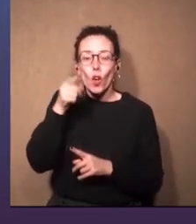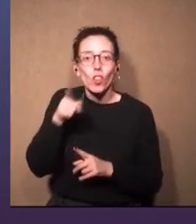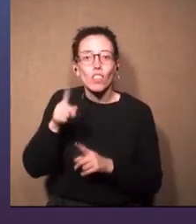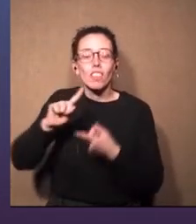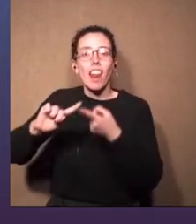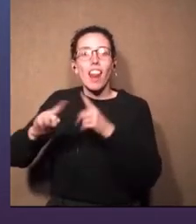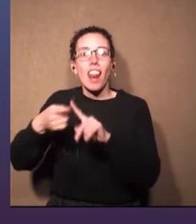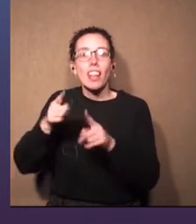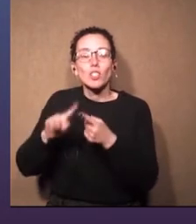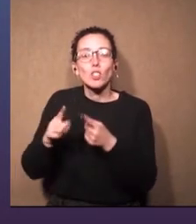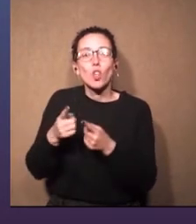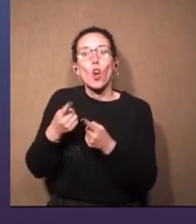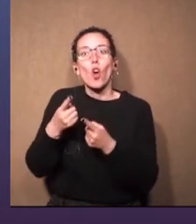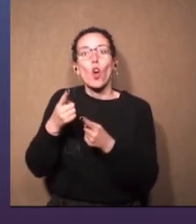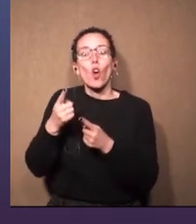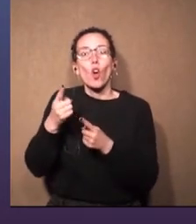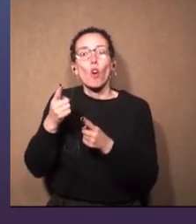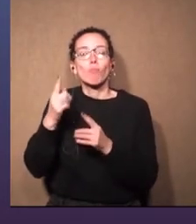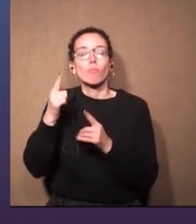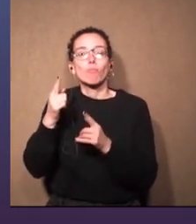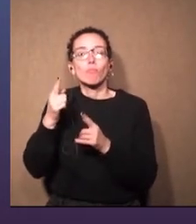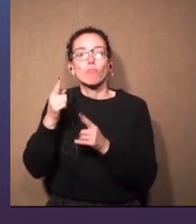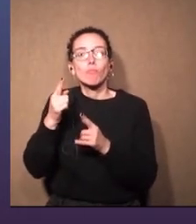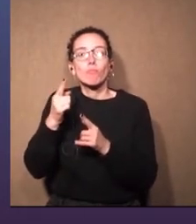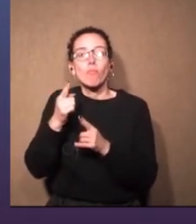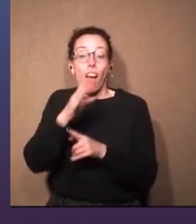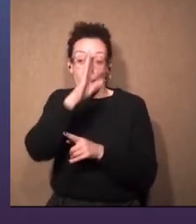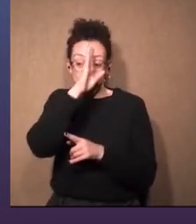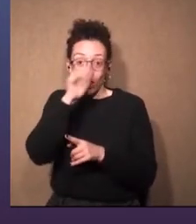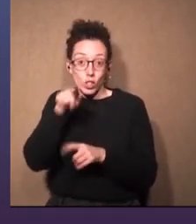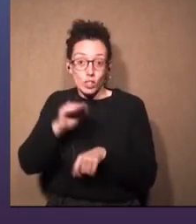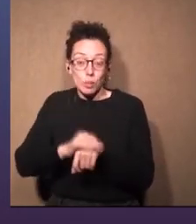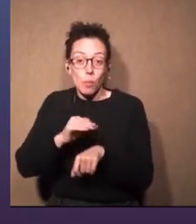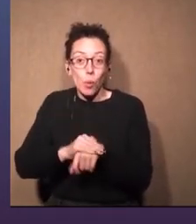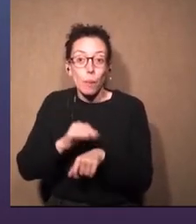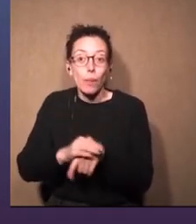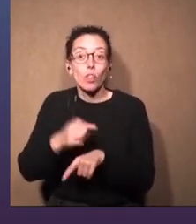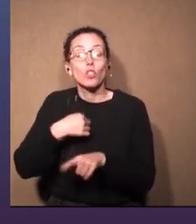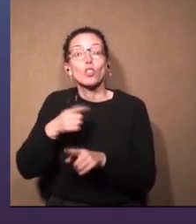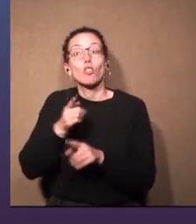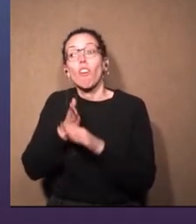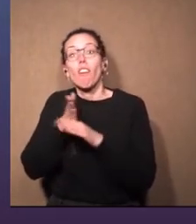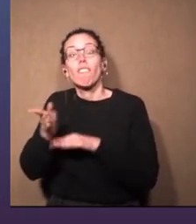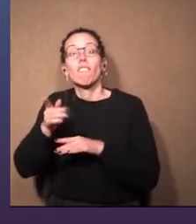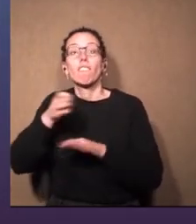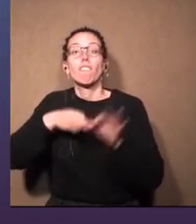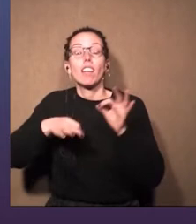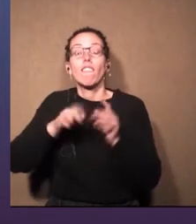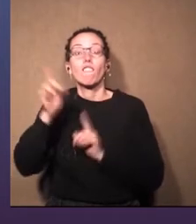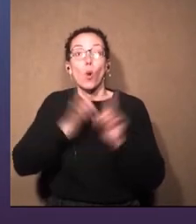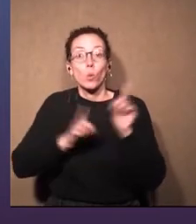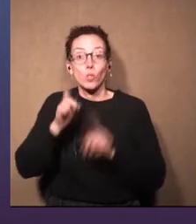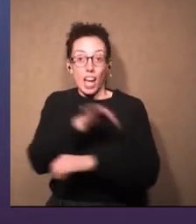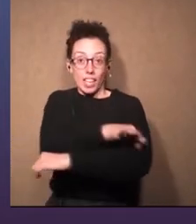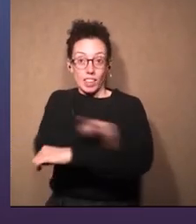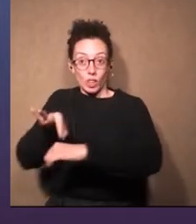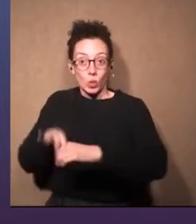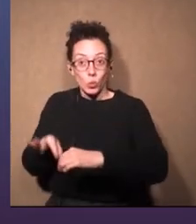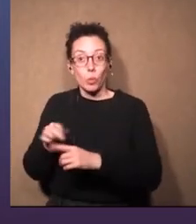su relación con la formación académica que estaba haciendo en ese momento, que era la Facultad de Arquitectura.